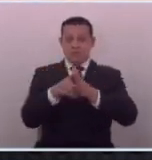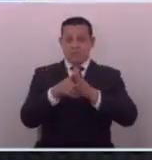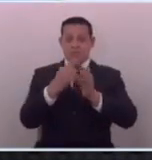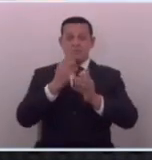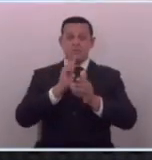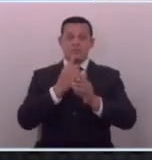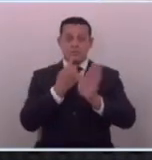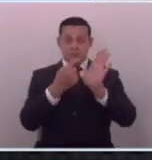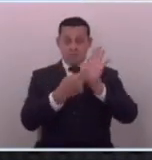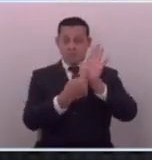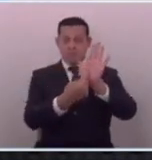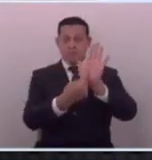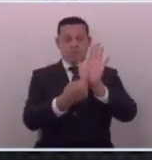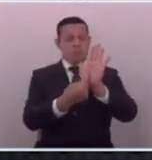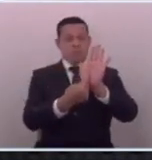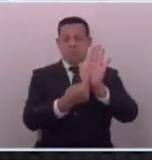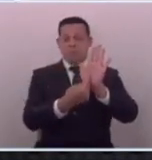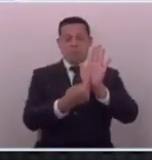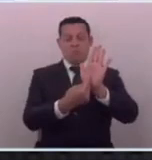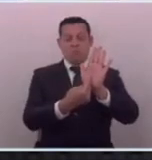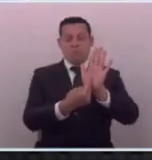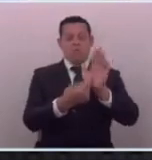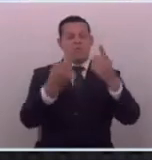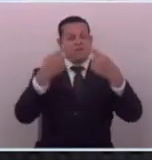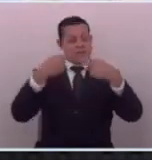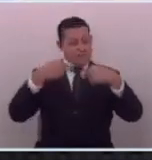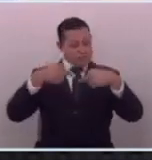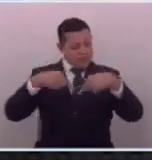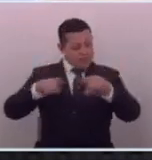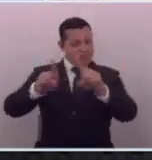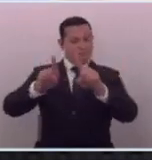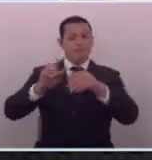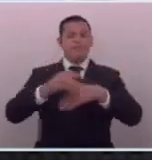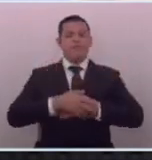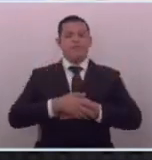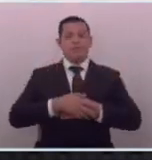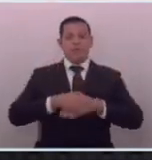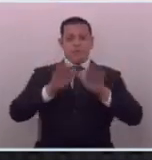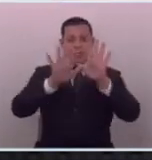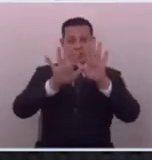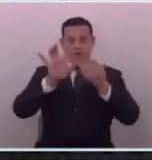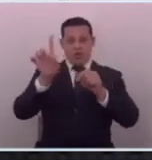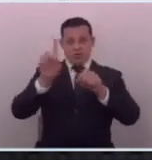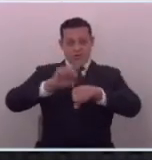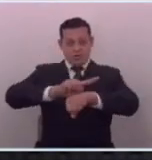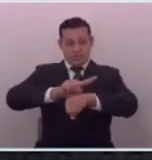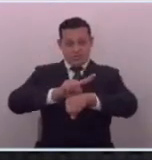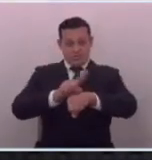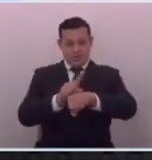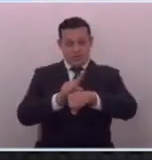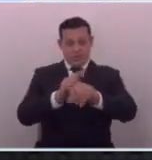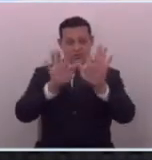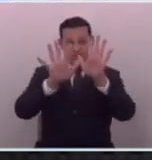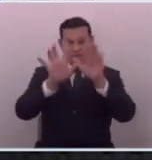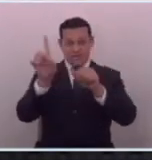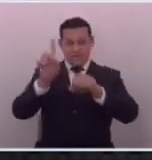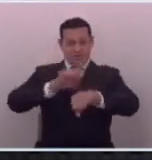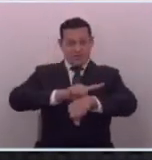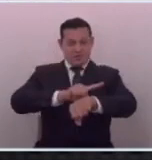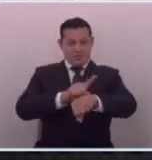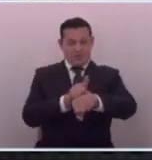pero no sigue hace 11 minutos 11 minutos